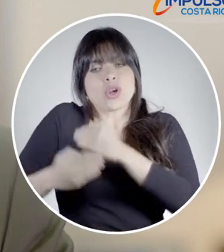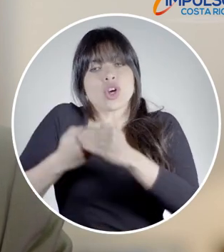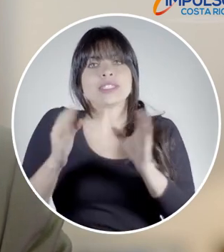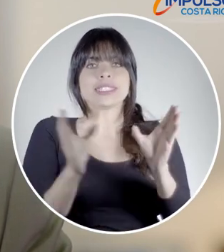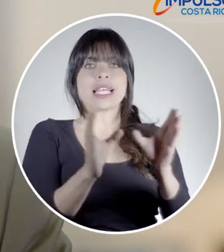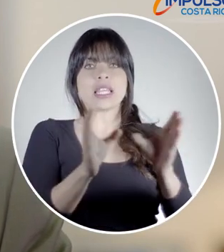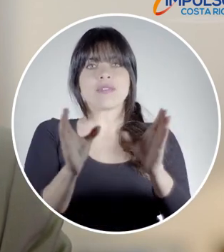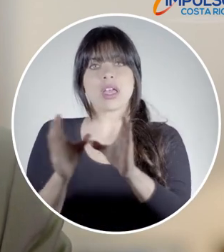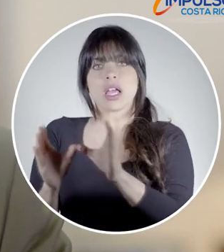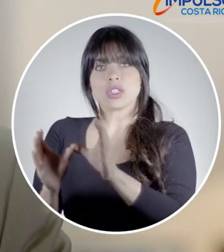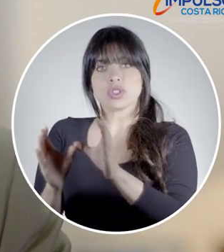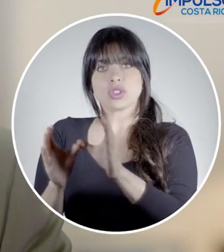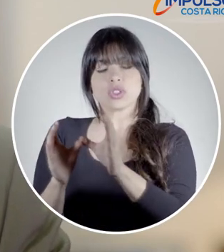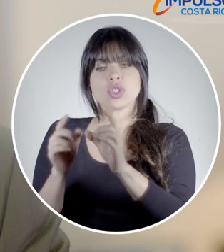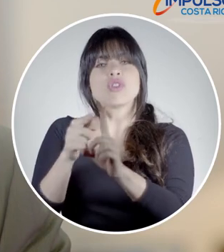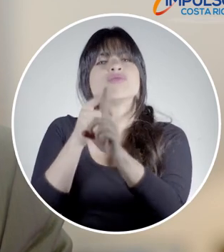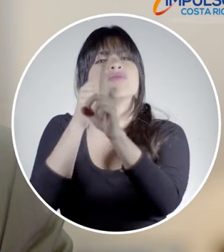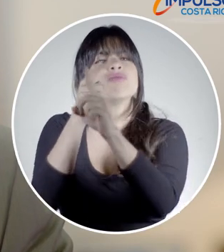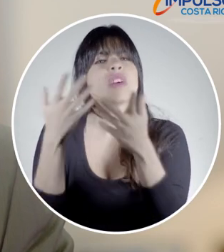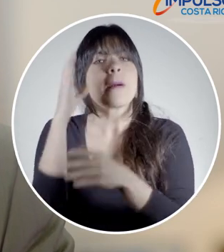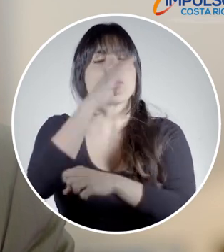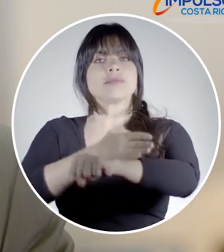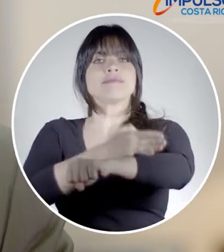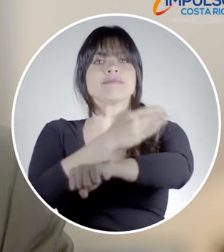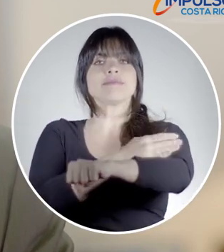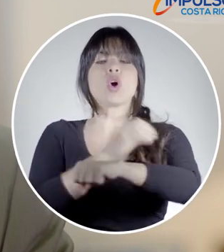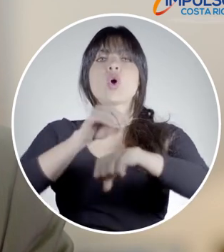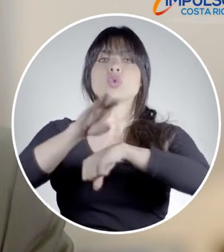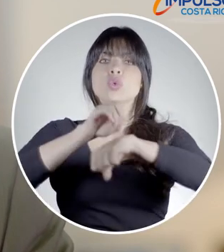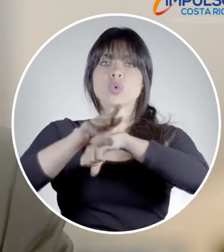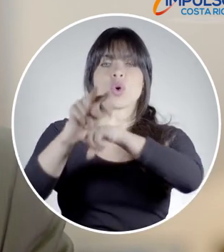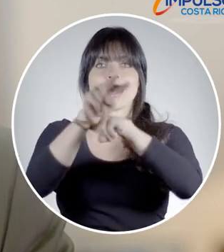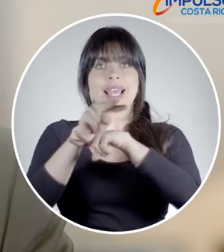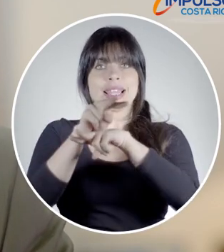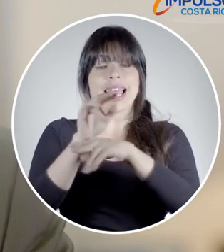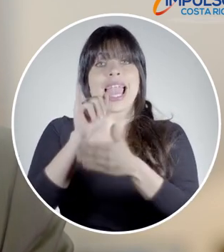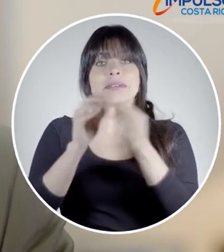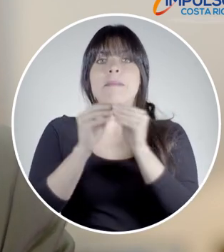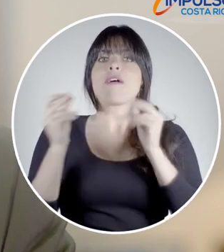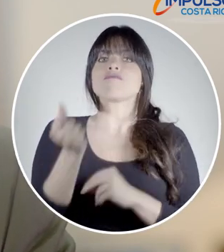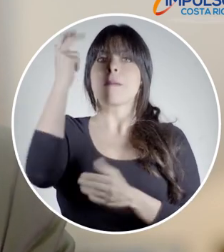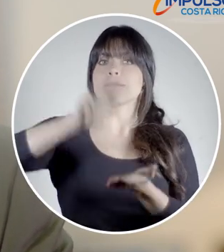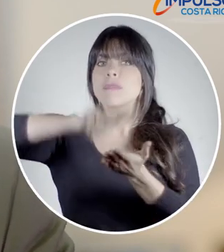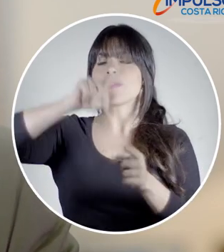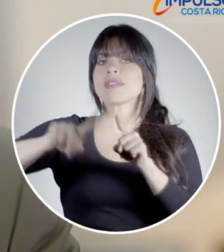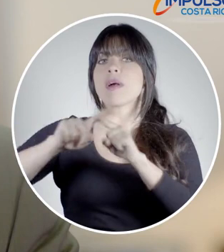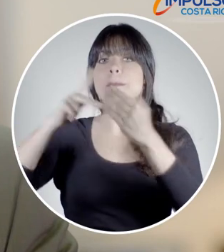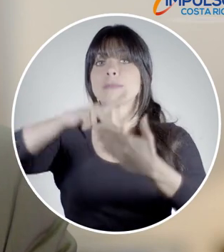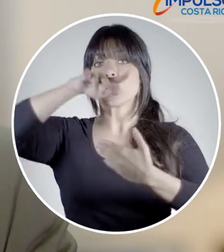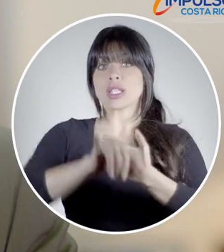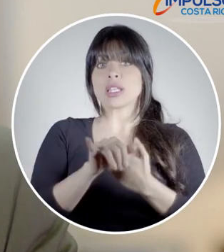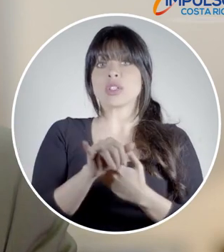la CETENA iniciará un proceso de certificación con el fin de mejorar la calidad de consultores y regentes. Eso hará más